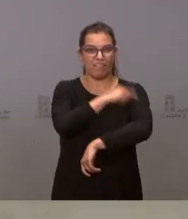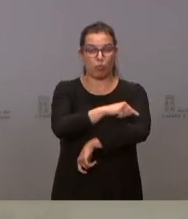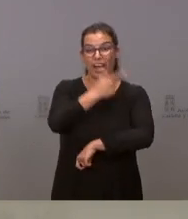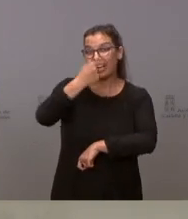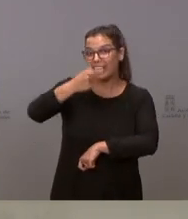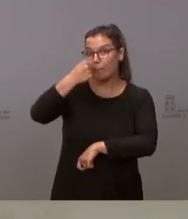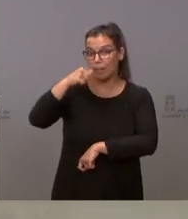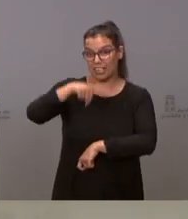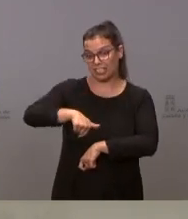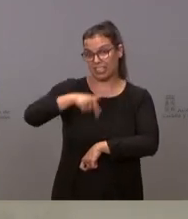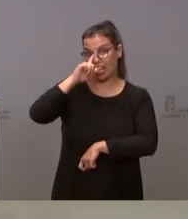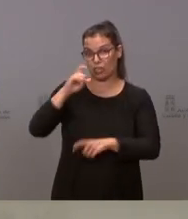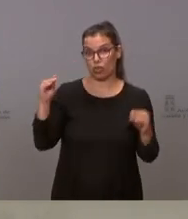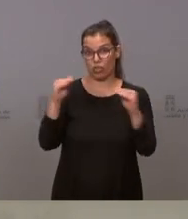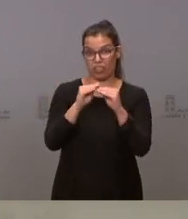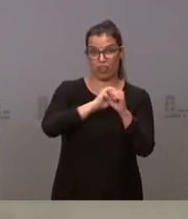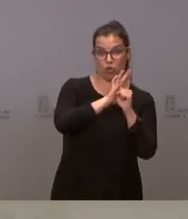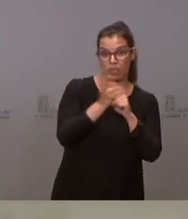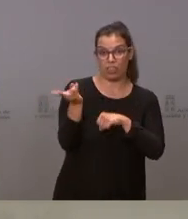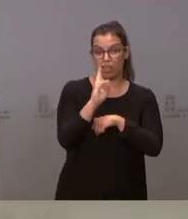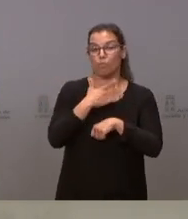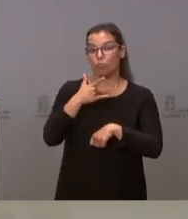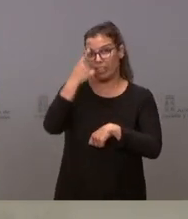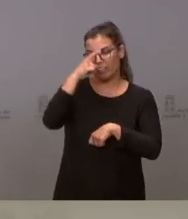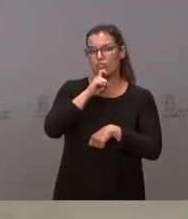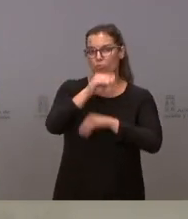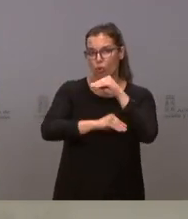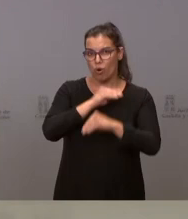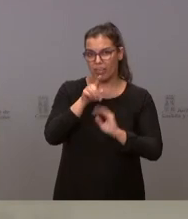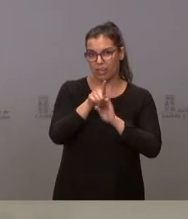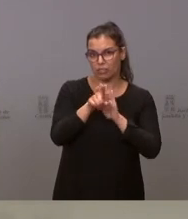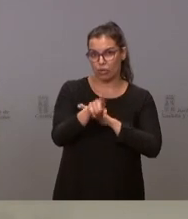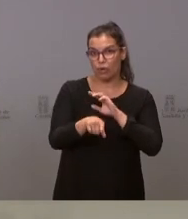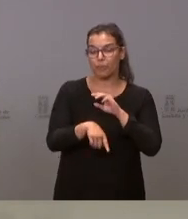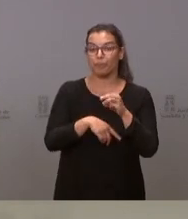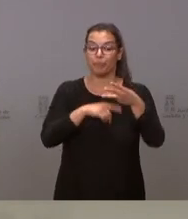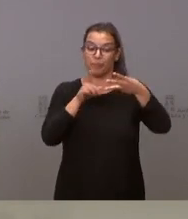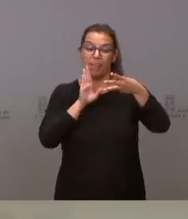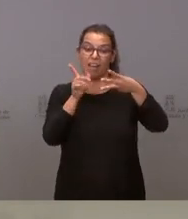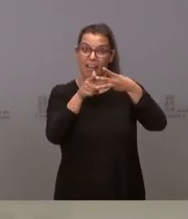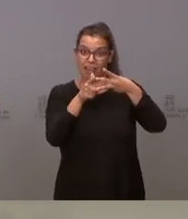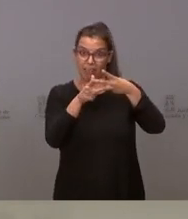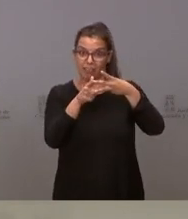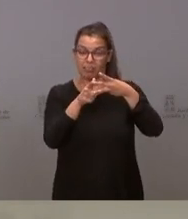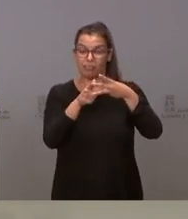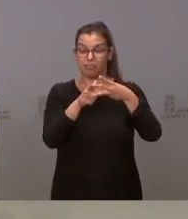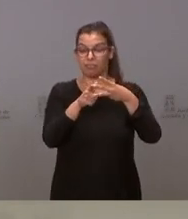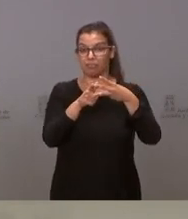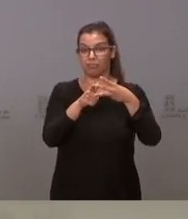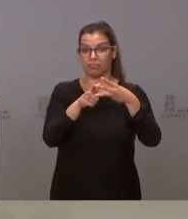convivirá este otoño con el COVID. Puede adelantarnos cómo se gestionará. Respecto a esa segunda pregunta del